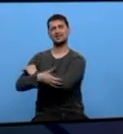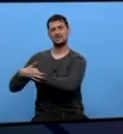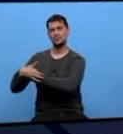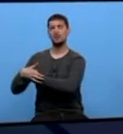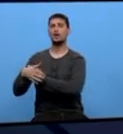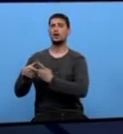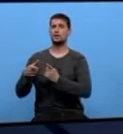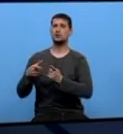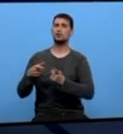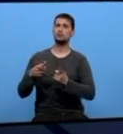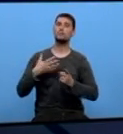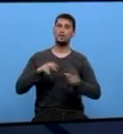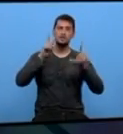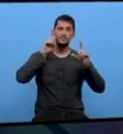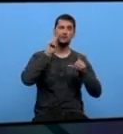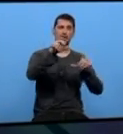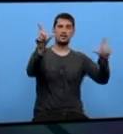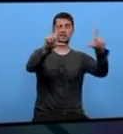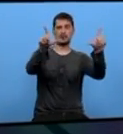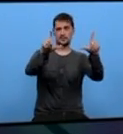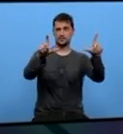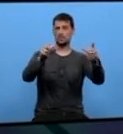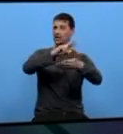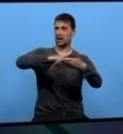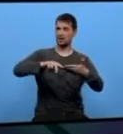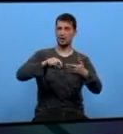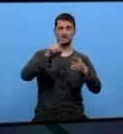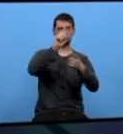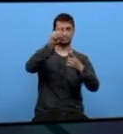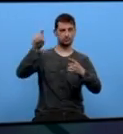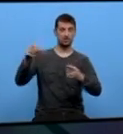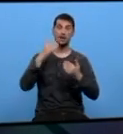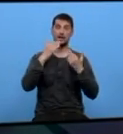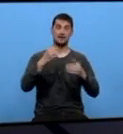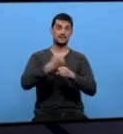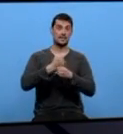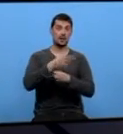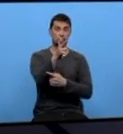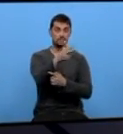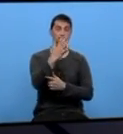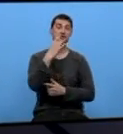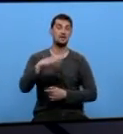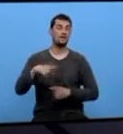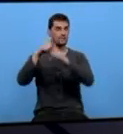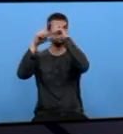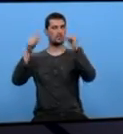emitirase en varias cales galegas de televisión grazas ao traballo de profesionais desta casa a Fundación TIC